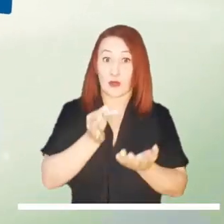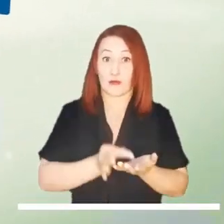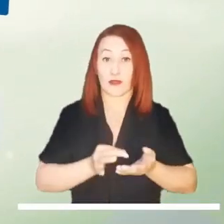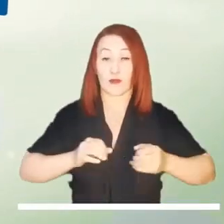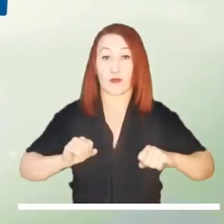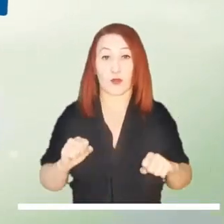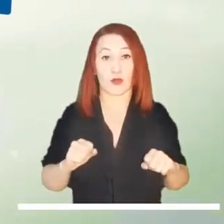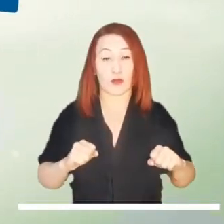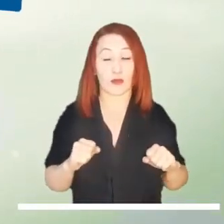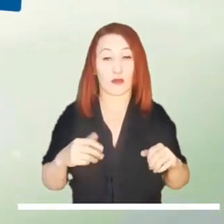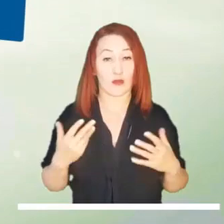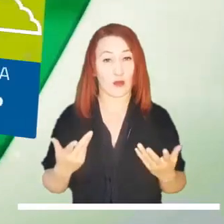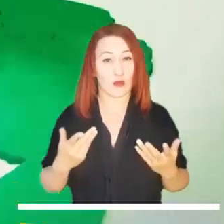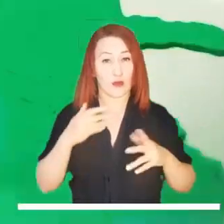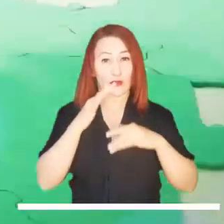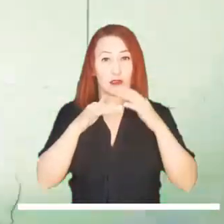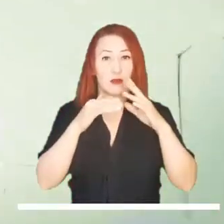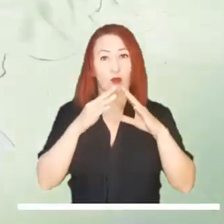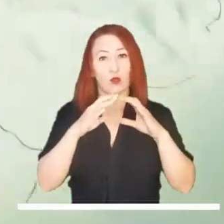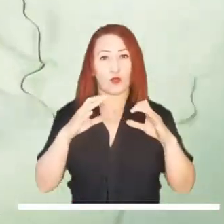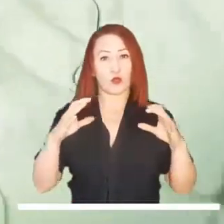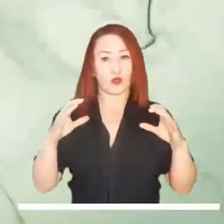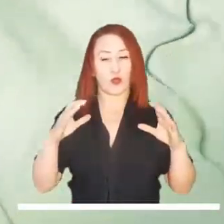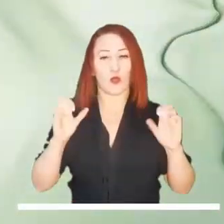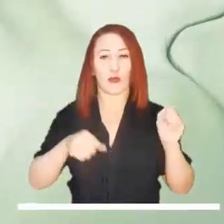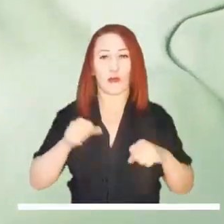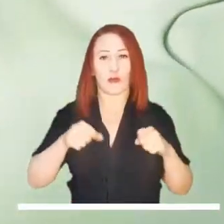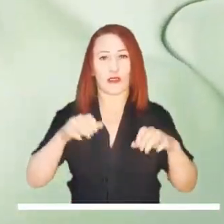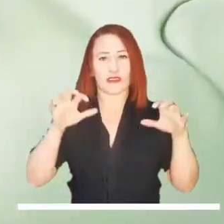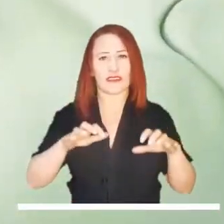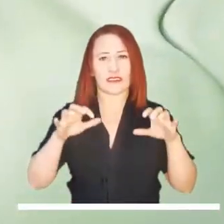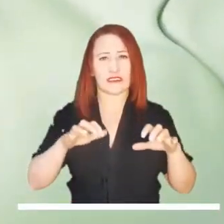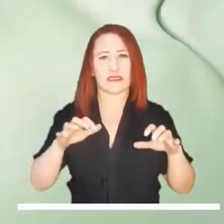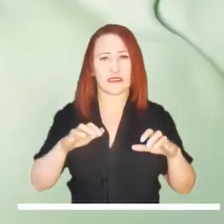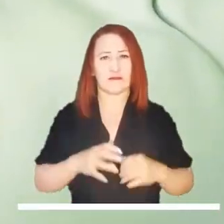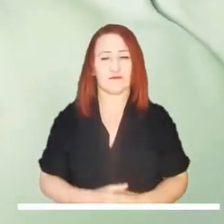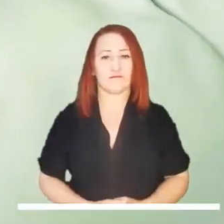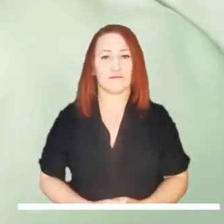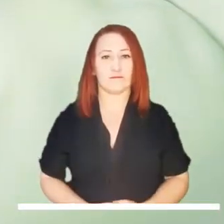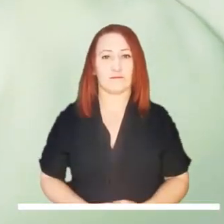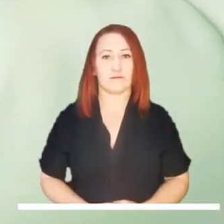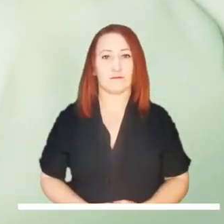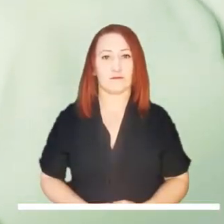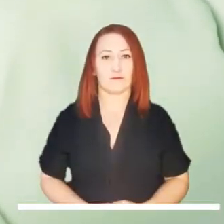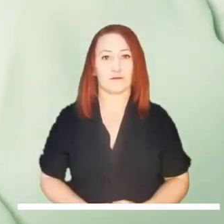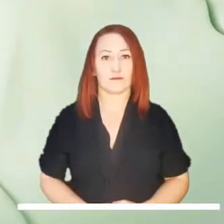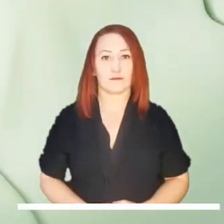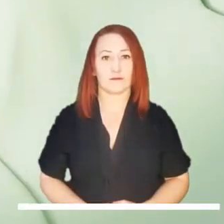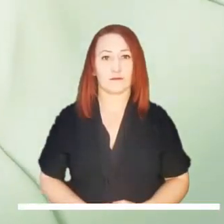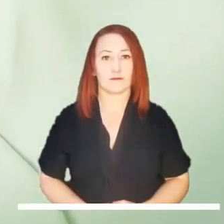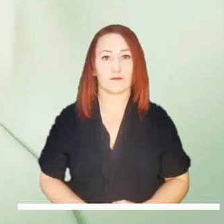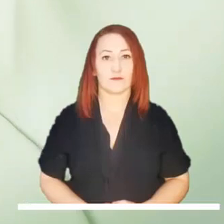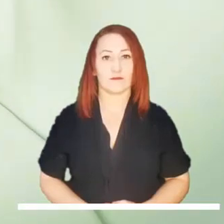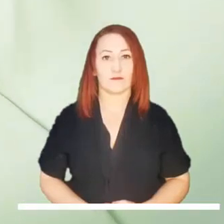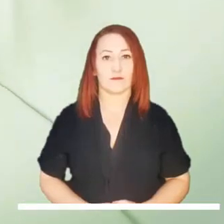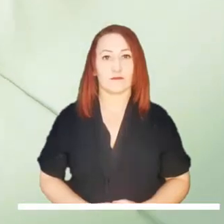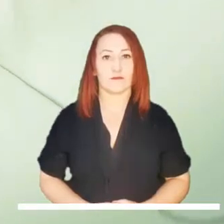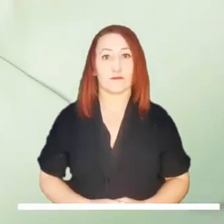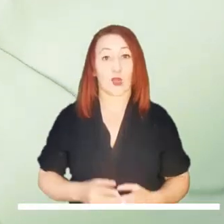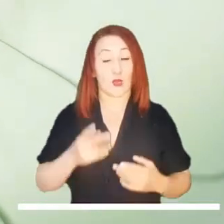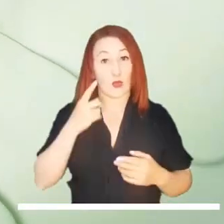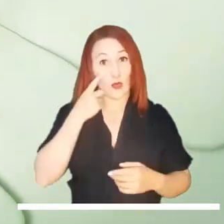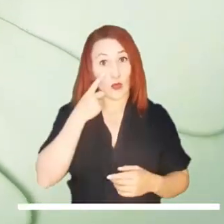monte amazónico. Finalmente, en la capital de Colombia, se espera el cielo parcialmente nublado con probabilidad de lluvias aisladas.